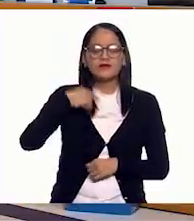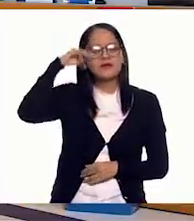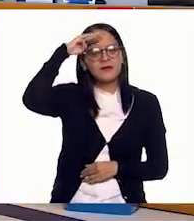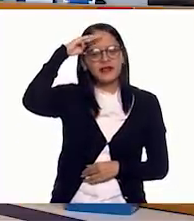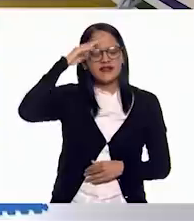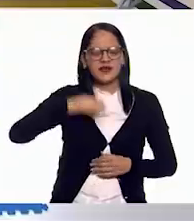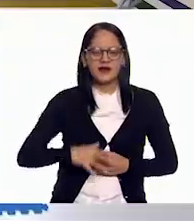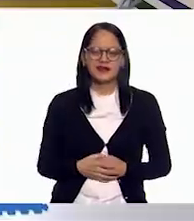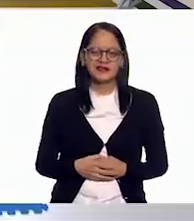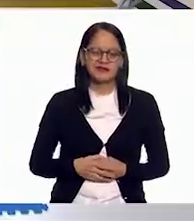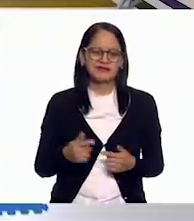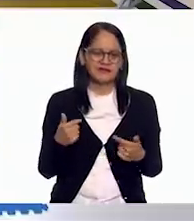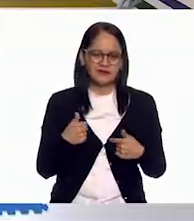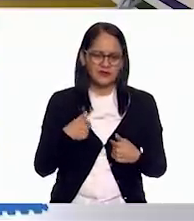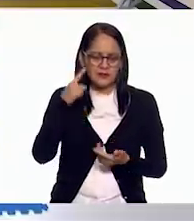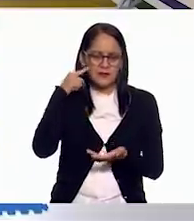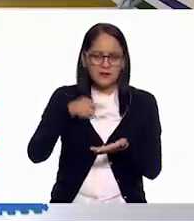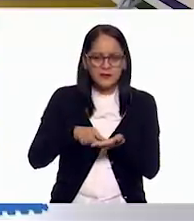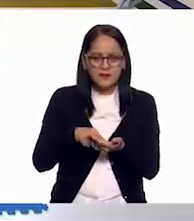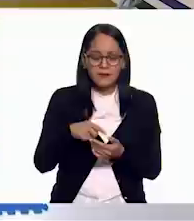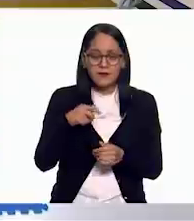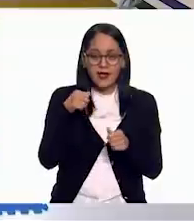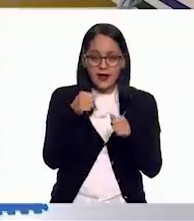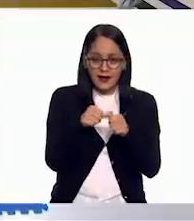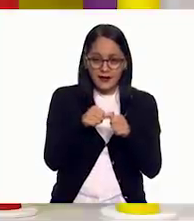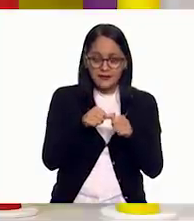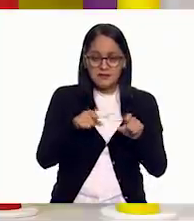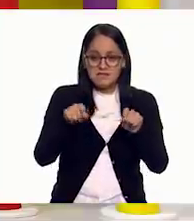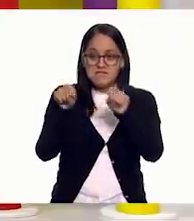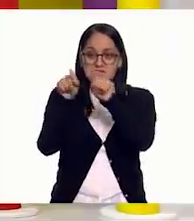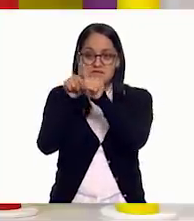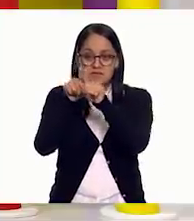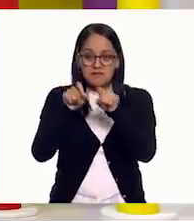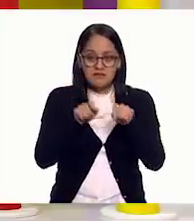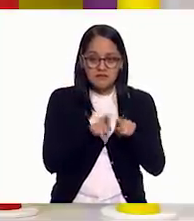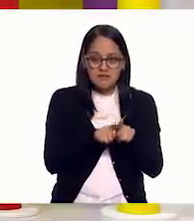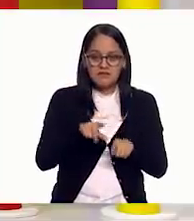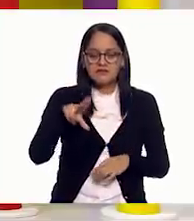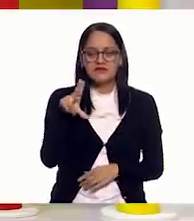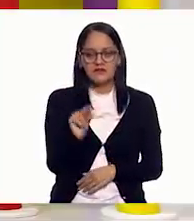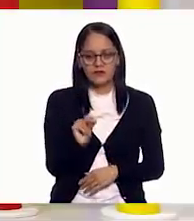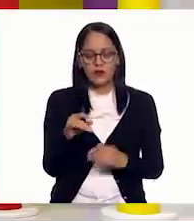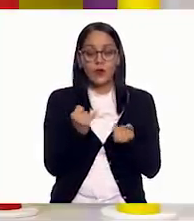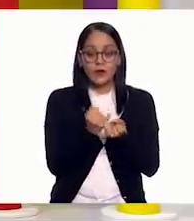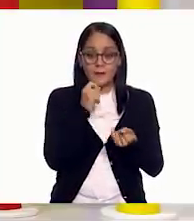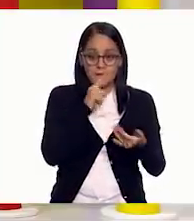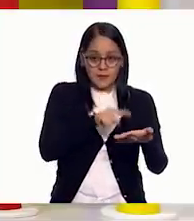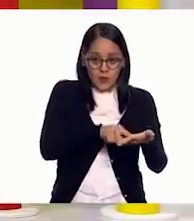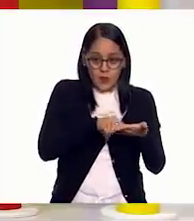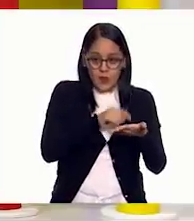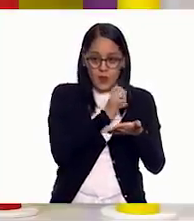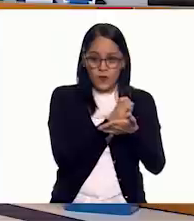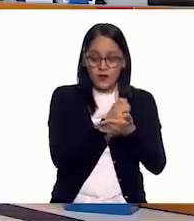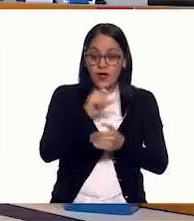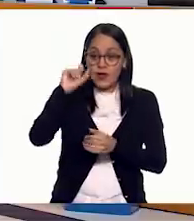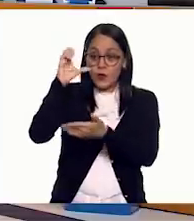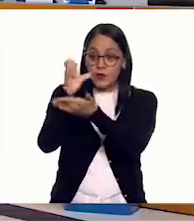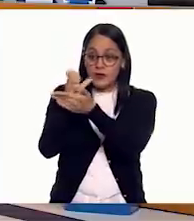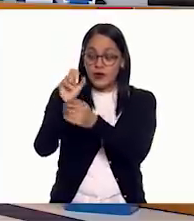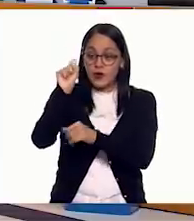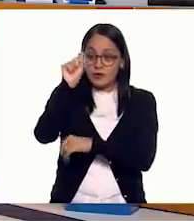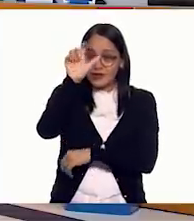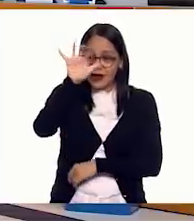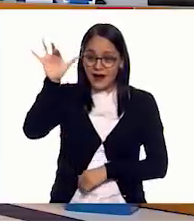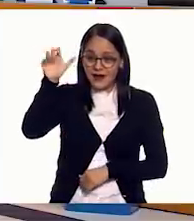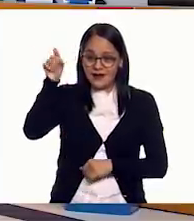no, yo creo que no se trata de la misma letra, o ahí no dice lo mismo que dice aquí en mi cuaderno. O que dice en mi libro, ¿no?